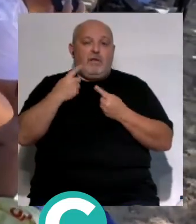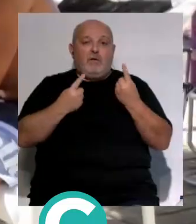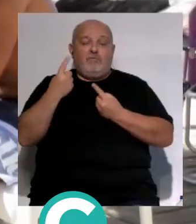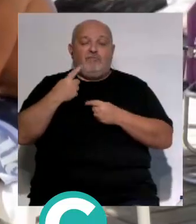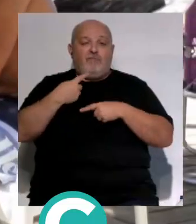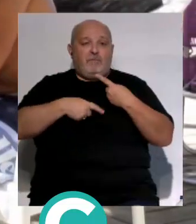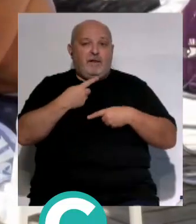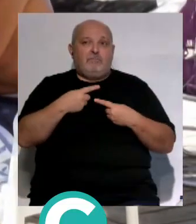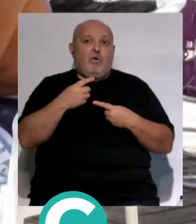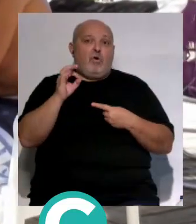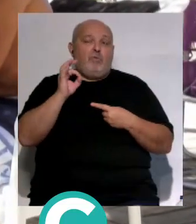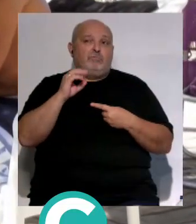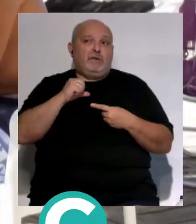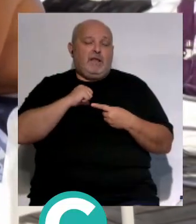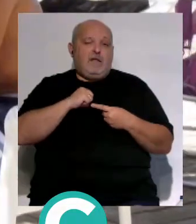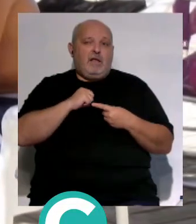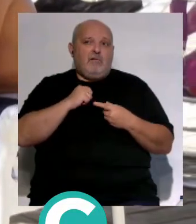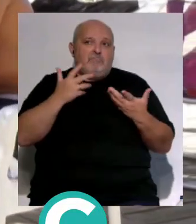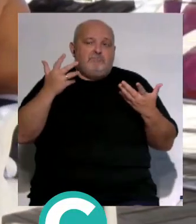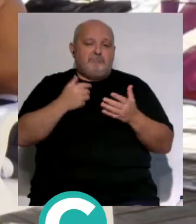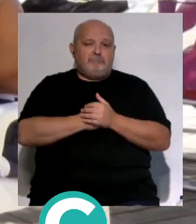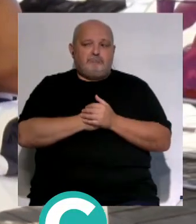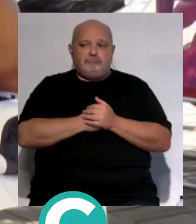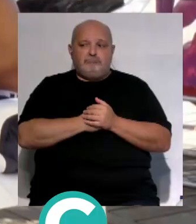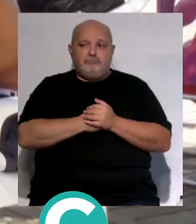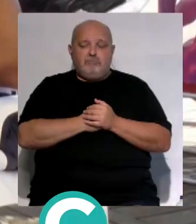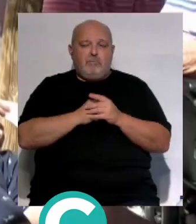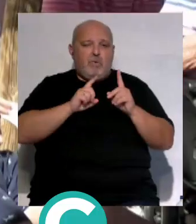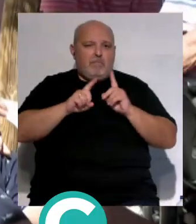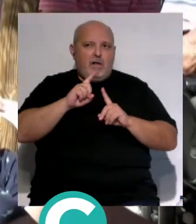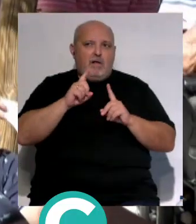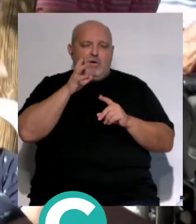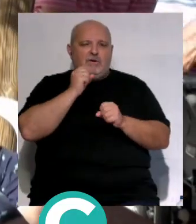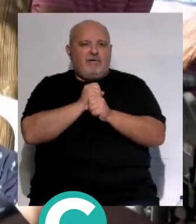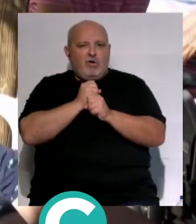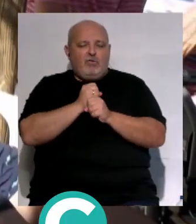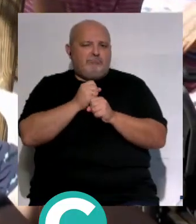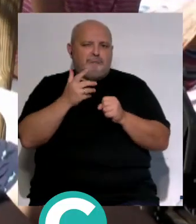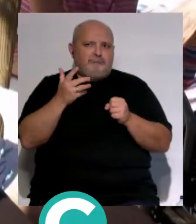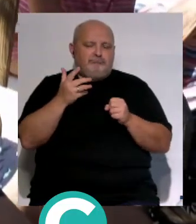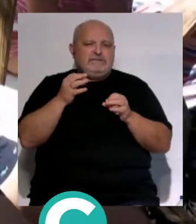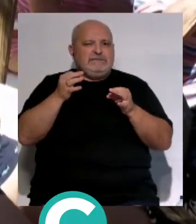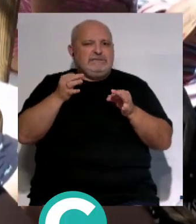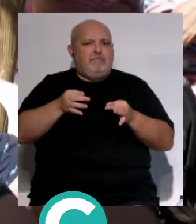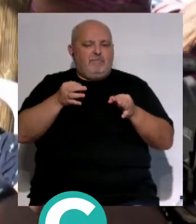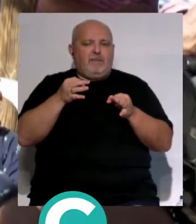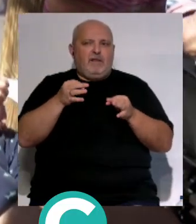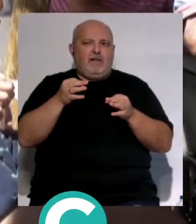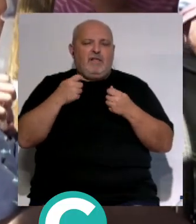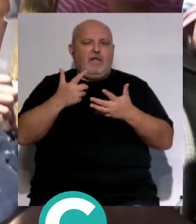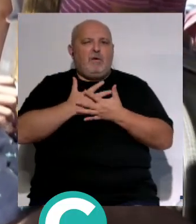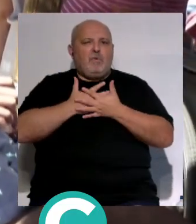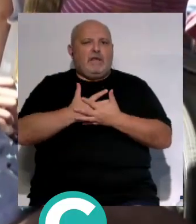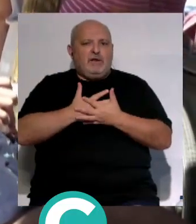familiar tiene a lo mejor problemas por trabajo o eso, siempre hay una serie de